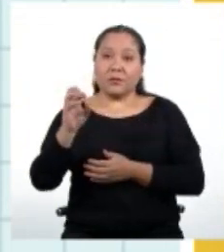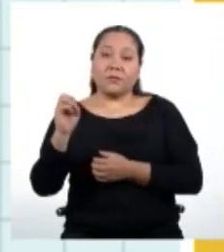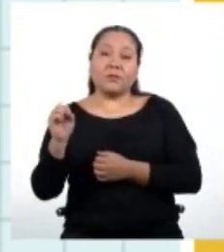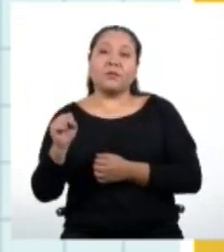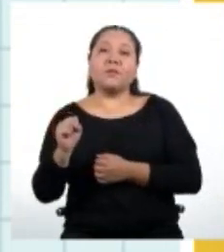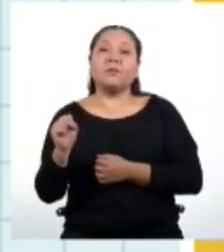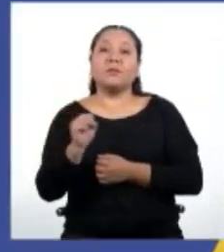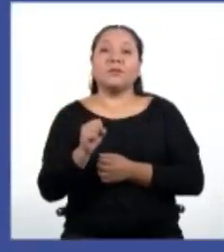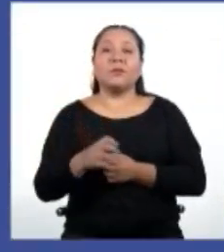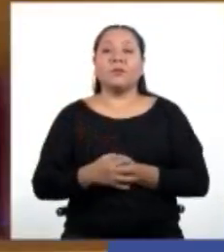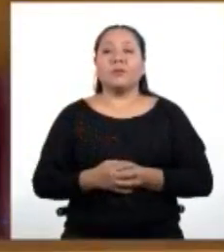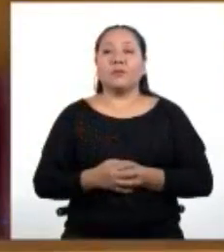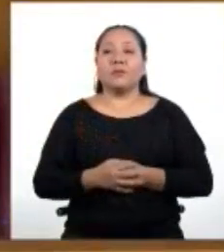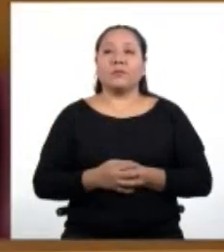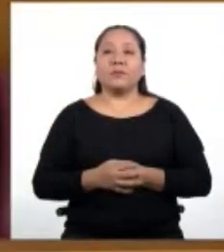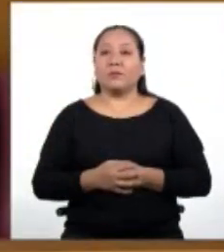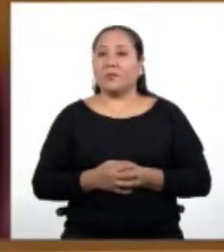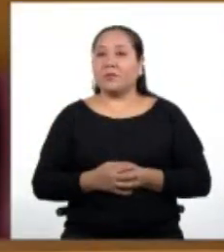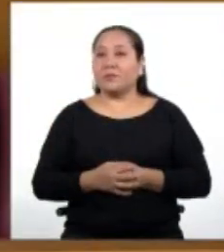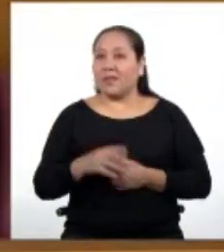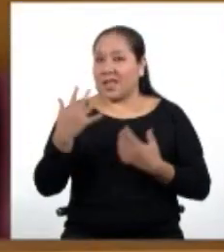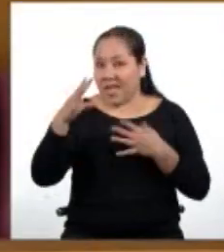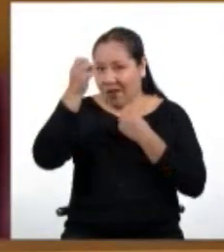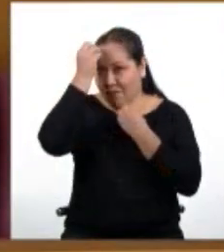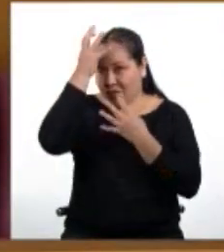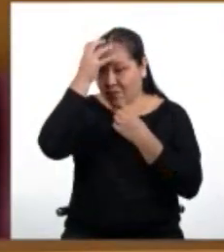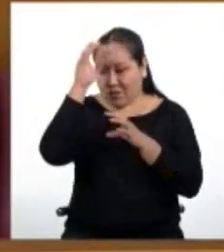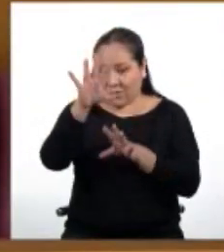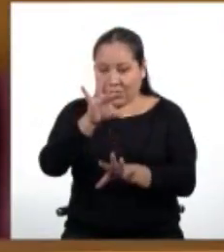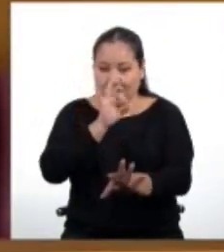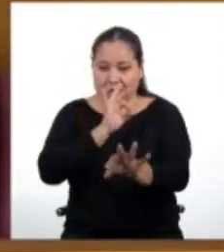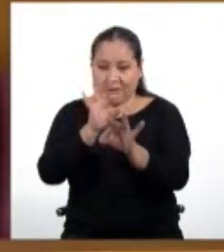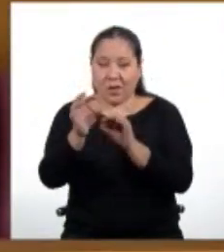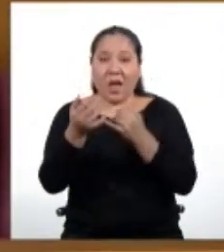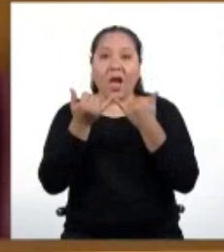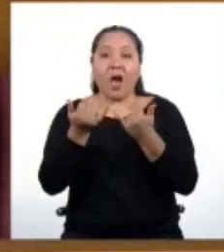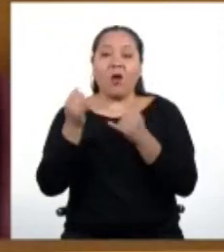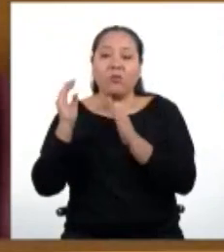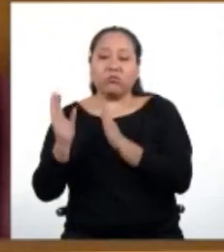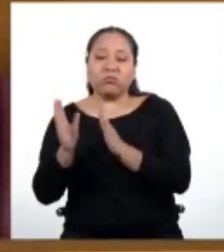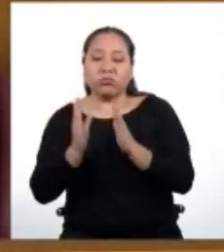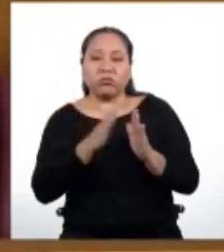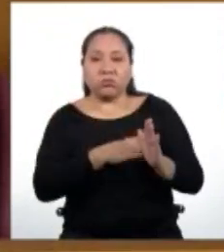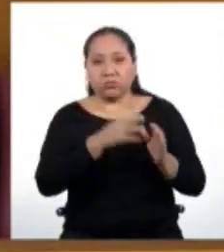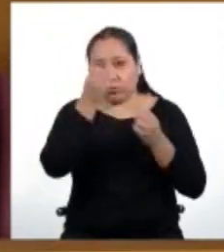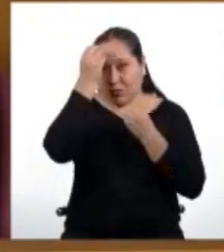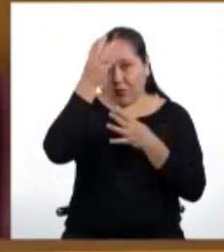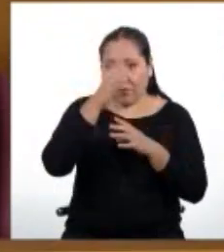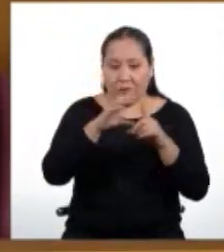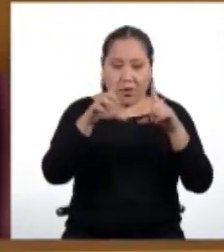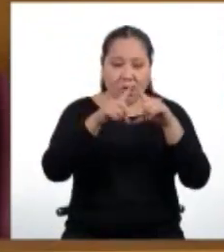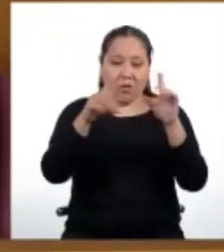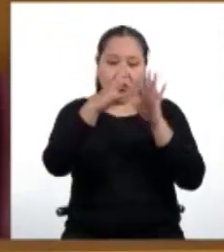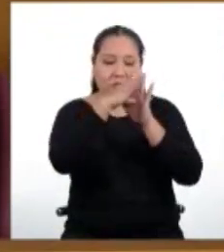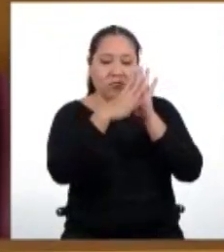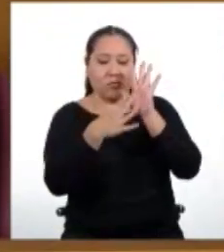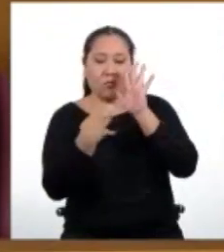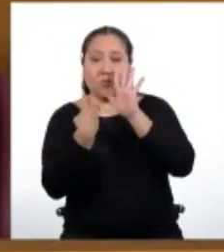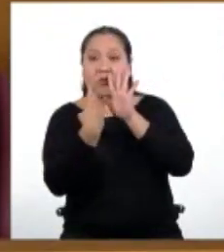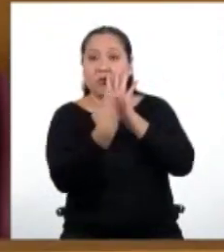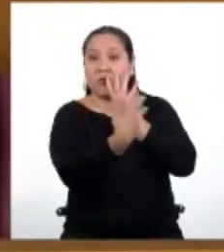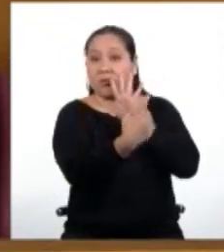soles. Datos obtenidos. Ahora toca organizar nuestra información en una tabla